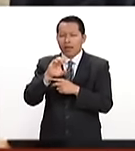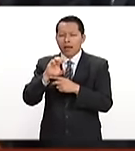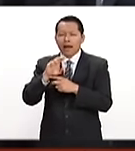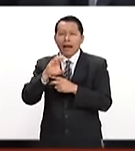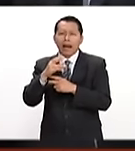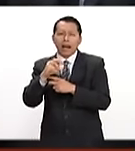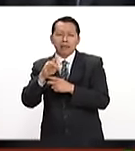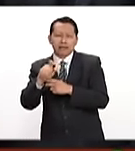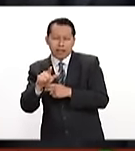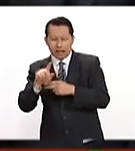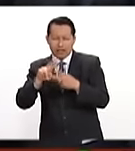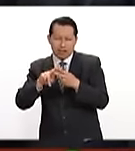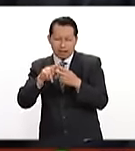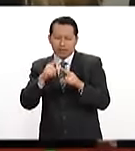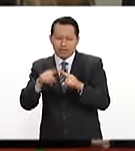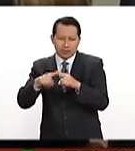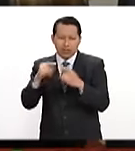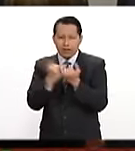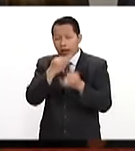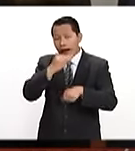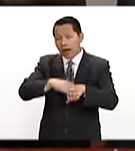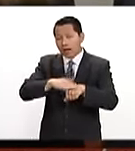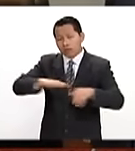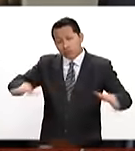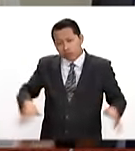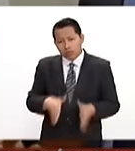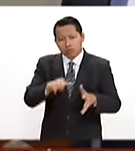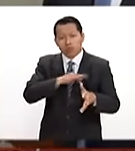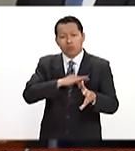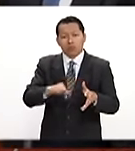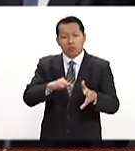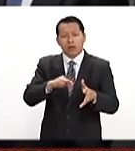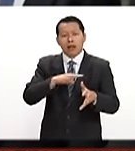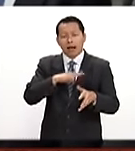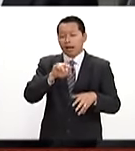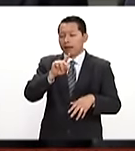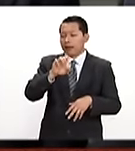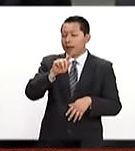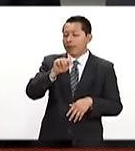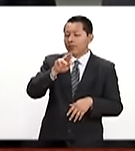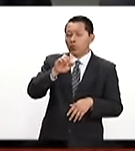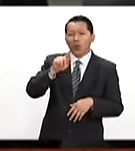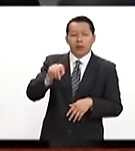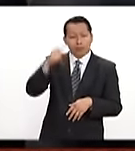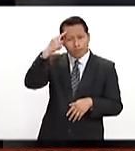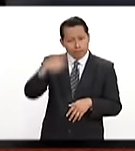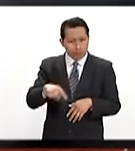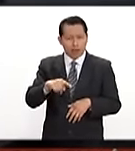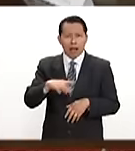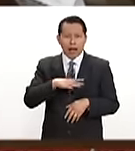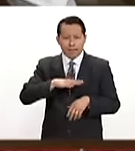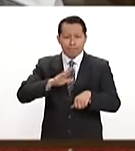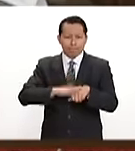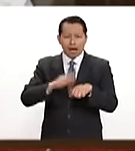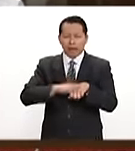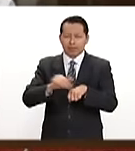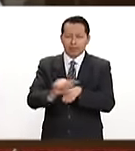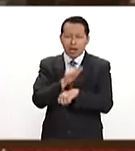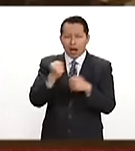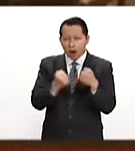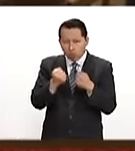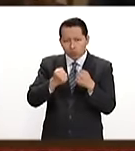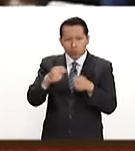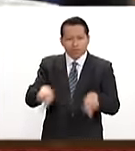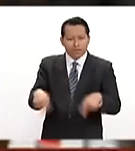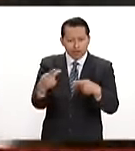Les hizo un llamado a que impulsen a los grandes fabricantes de Detroit para elevar la producción de coches a vender en el mercado